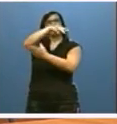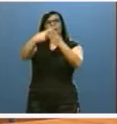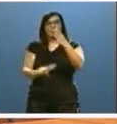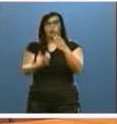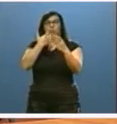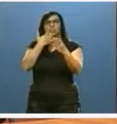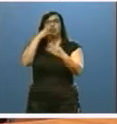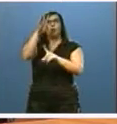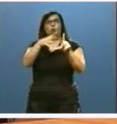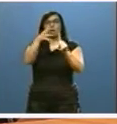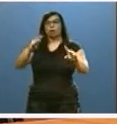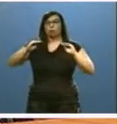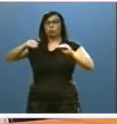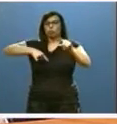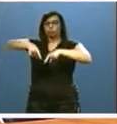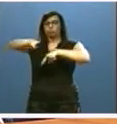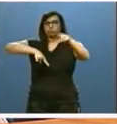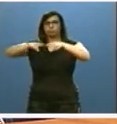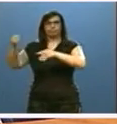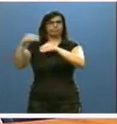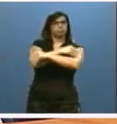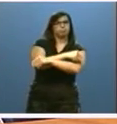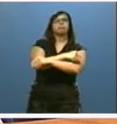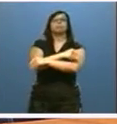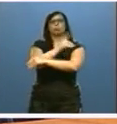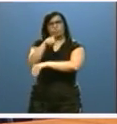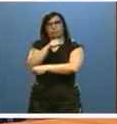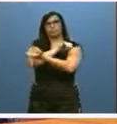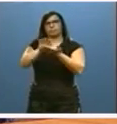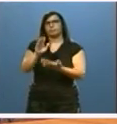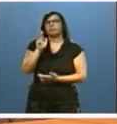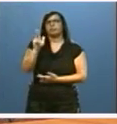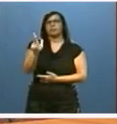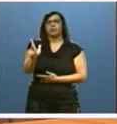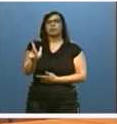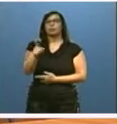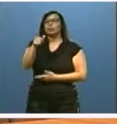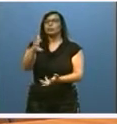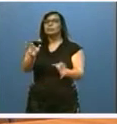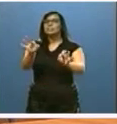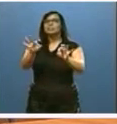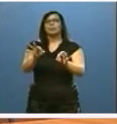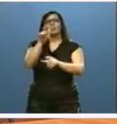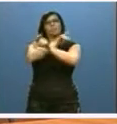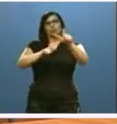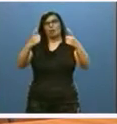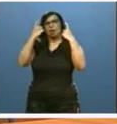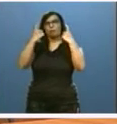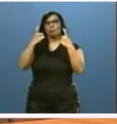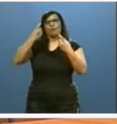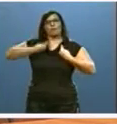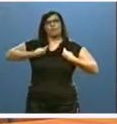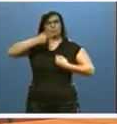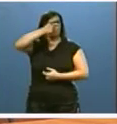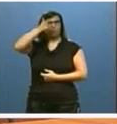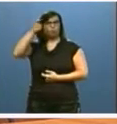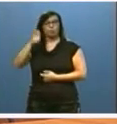horario de transporte habitual no coincida con el de dichos centros. Esto beneficiará especialmente a los alumnos del medio rural. En